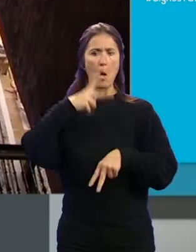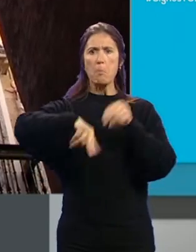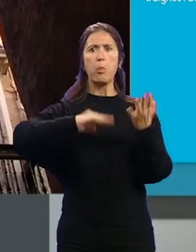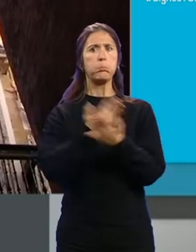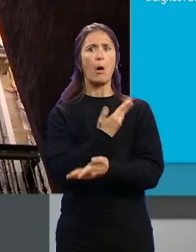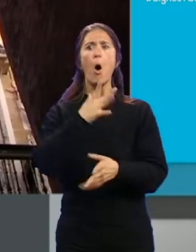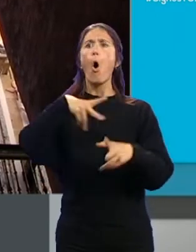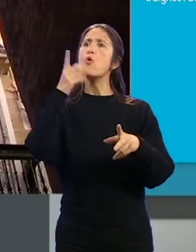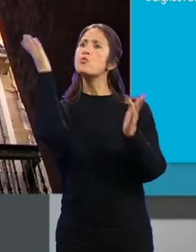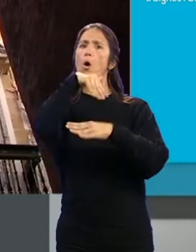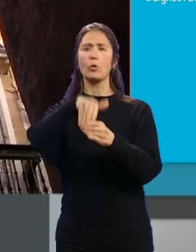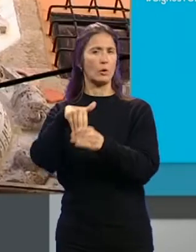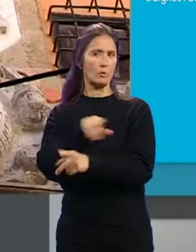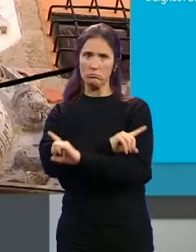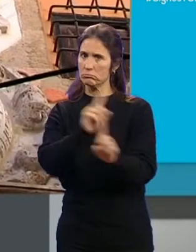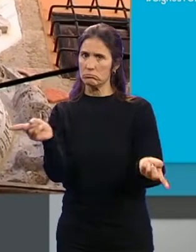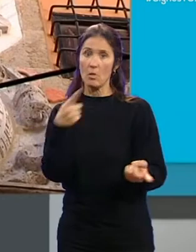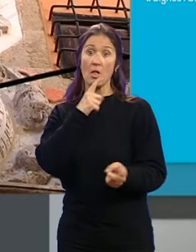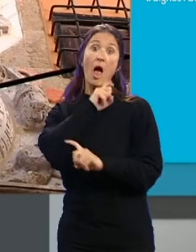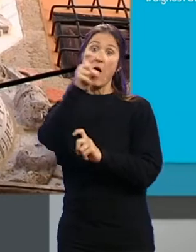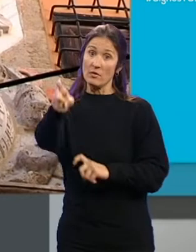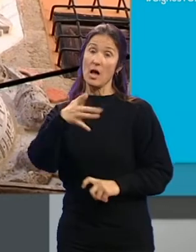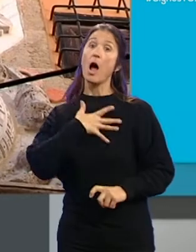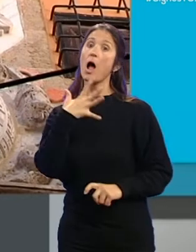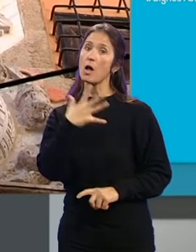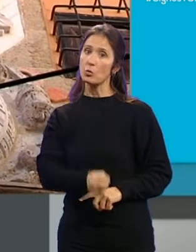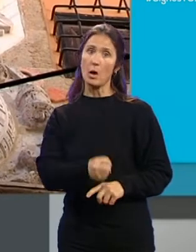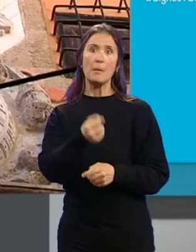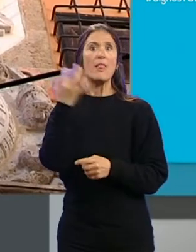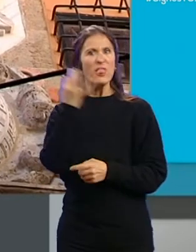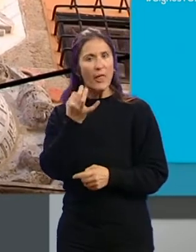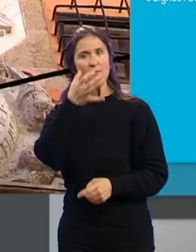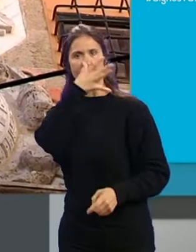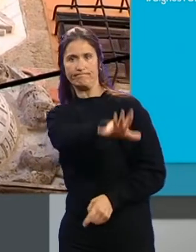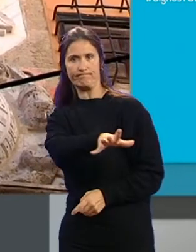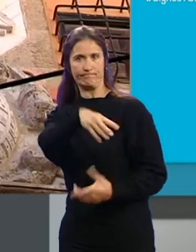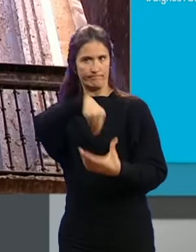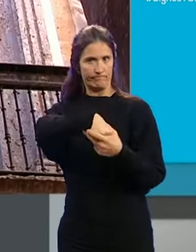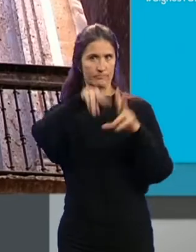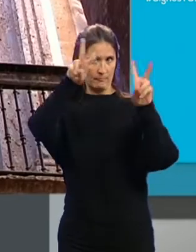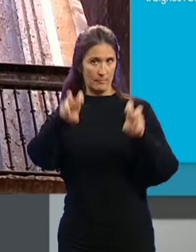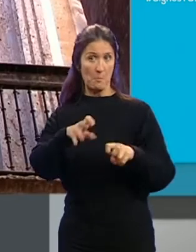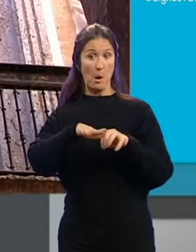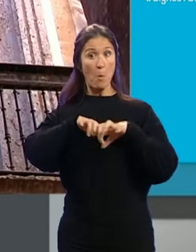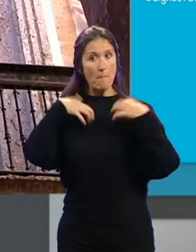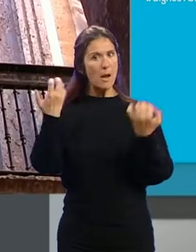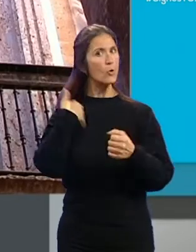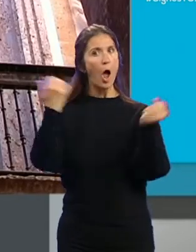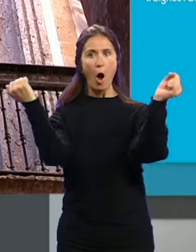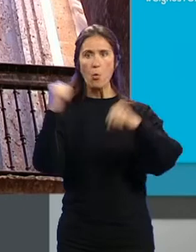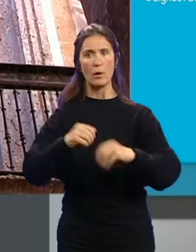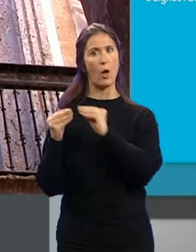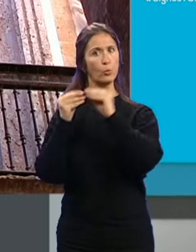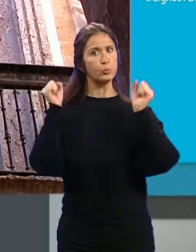contenido. Además ha recordado que el Ayuntamiento sigue sin personarse en la causa... ...cuando el Pleno lo acordó por